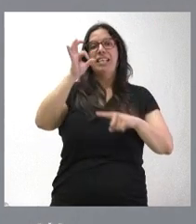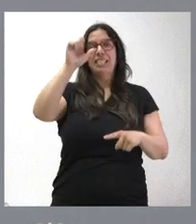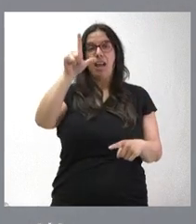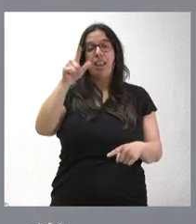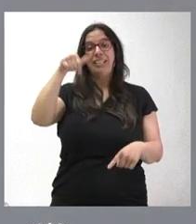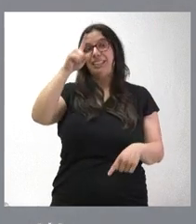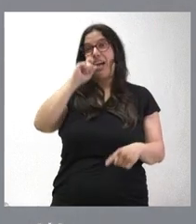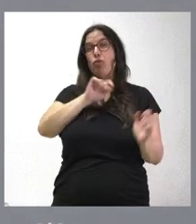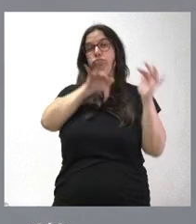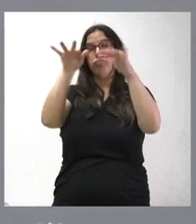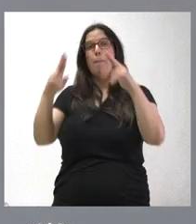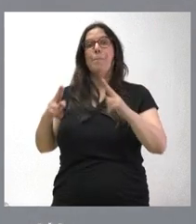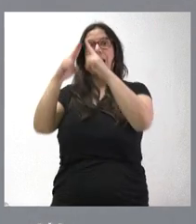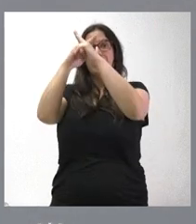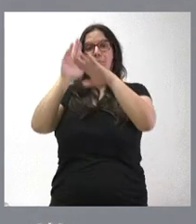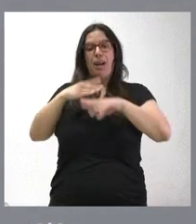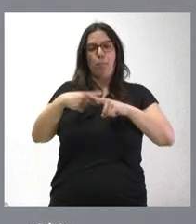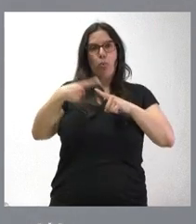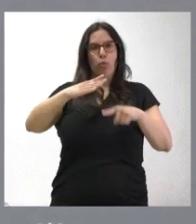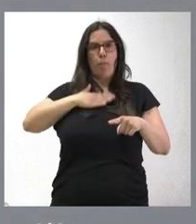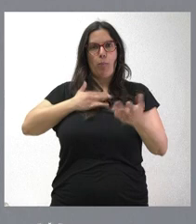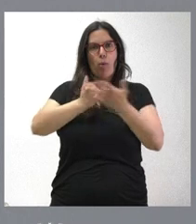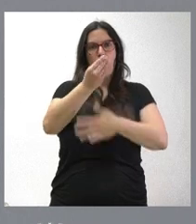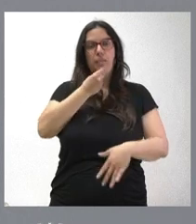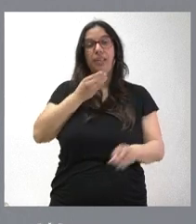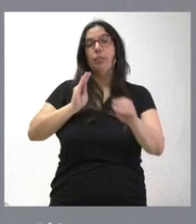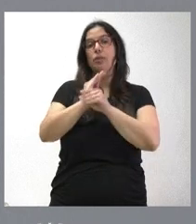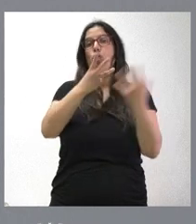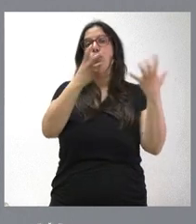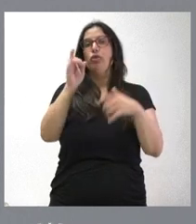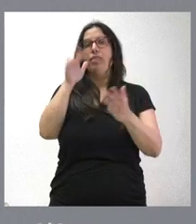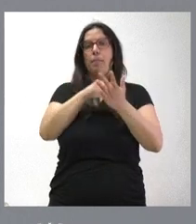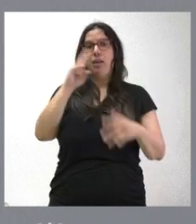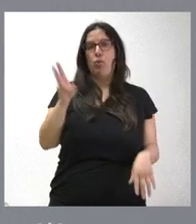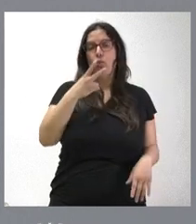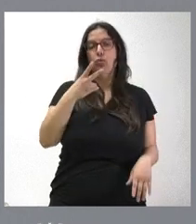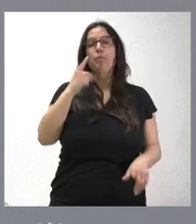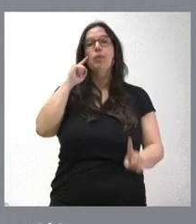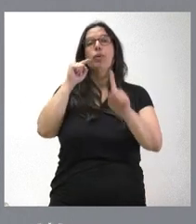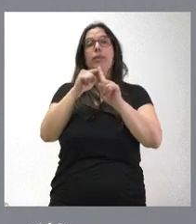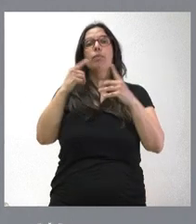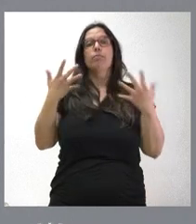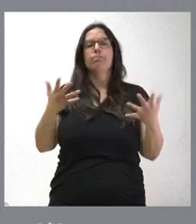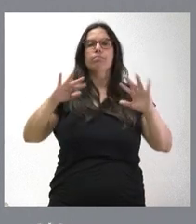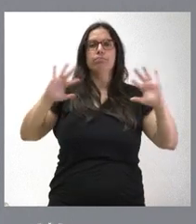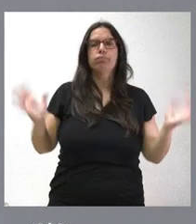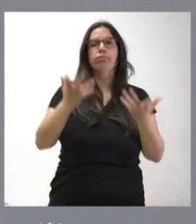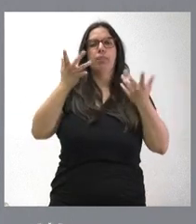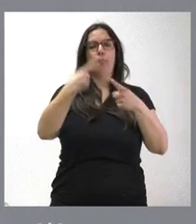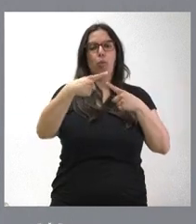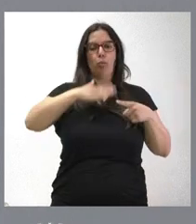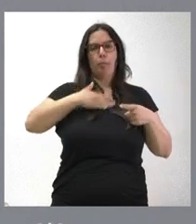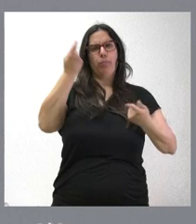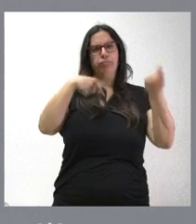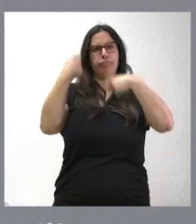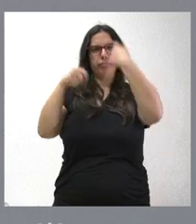París. La inversión serán 815.000 euros y el objetivo es impulsar las exportaciones de nuestra comunidad, que